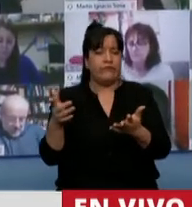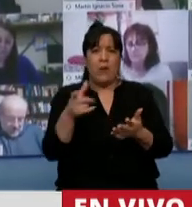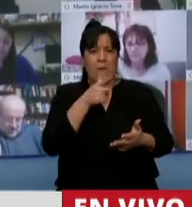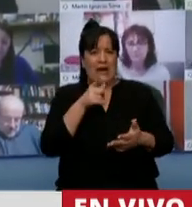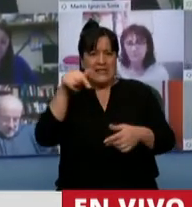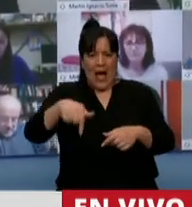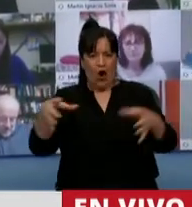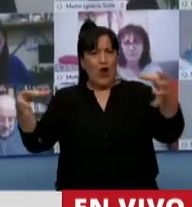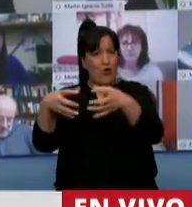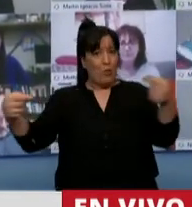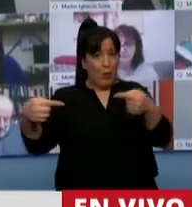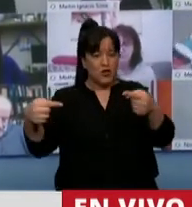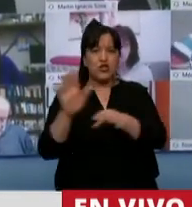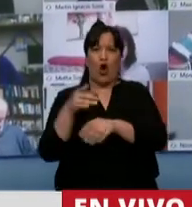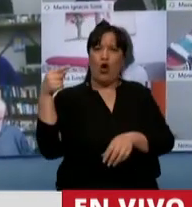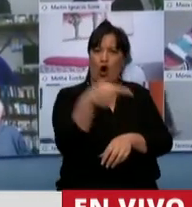agarrando